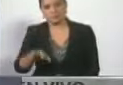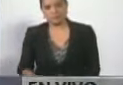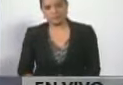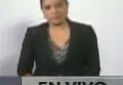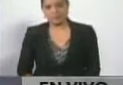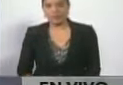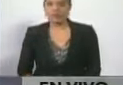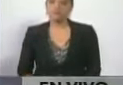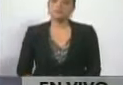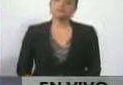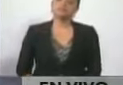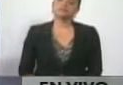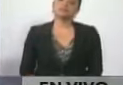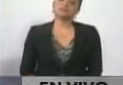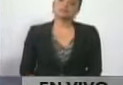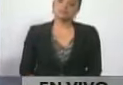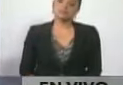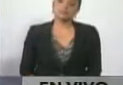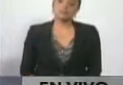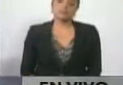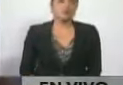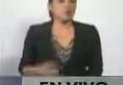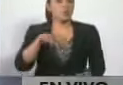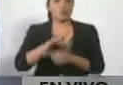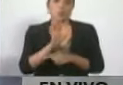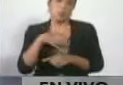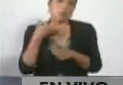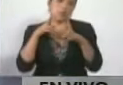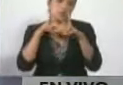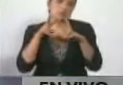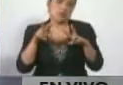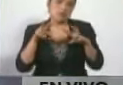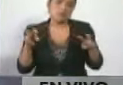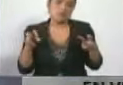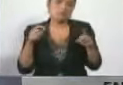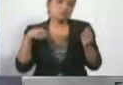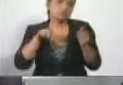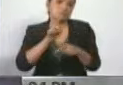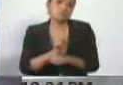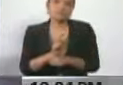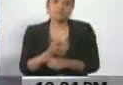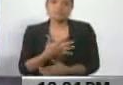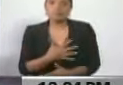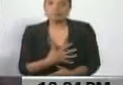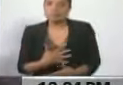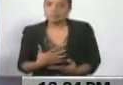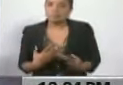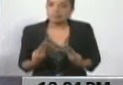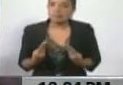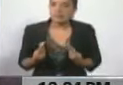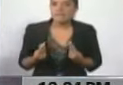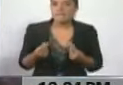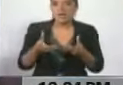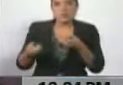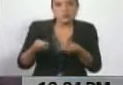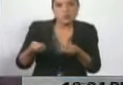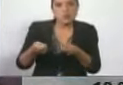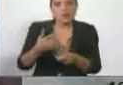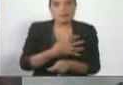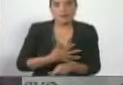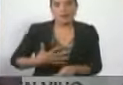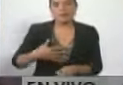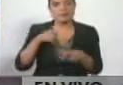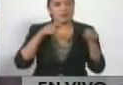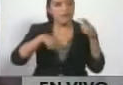yo creo que eso solamente puede analizarse desde la perspectiva de la ambición desmedida de poder que permanentemente los hace